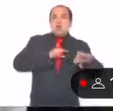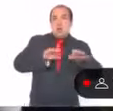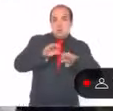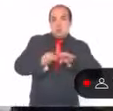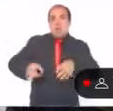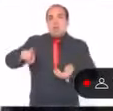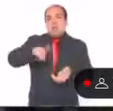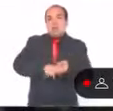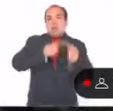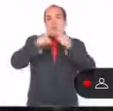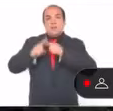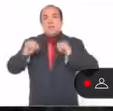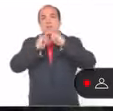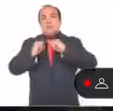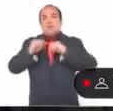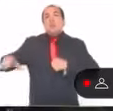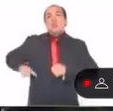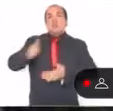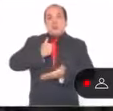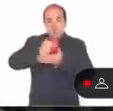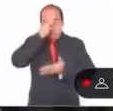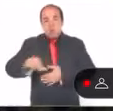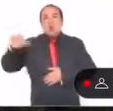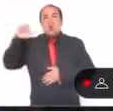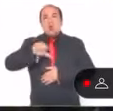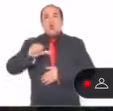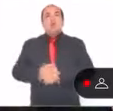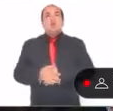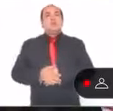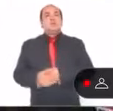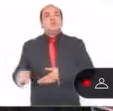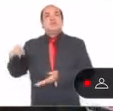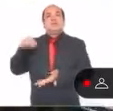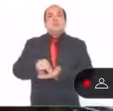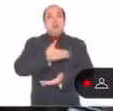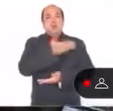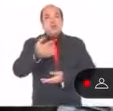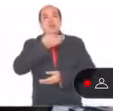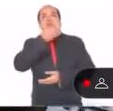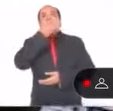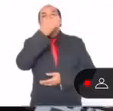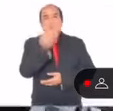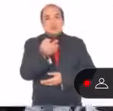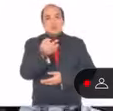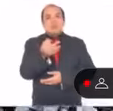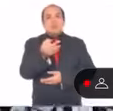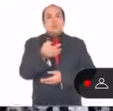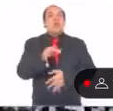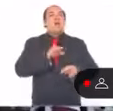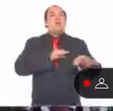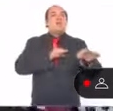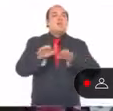públicas de la ciudad. El día de hoy acudimos ante ustedes para dar cuenta sobre una de las